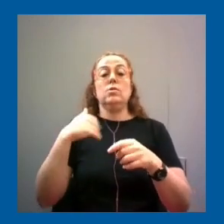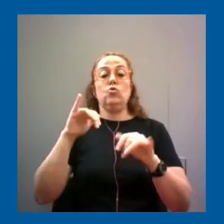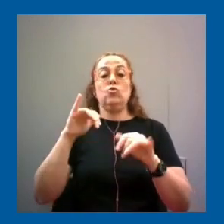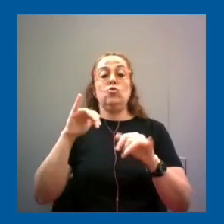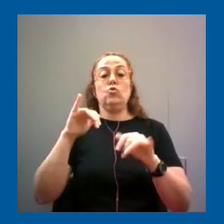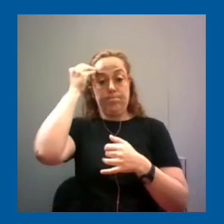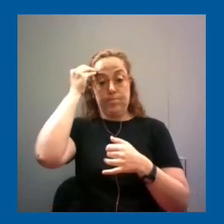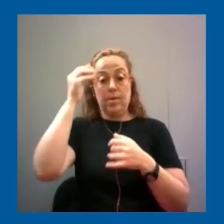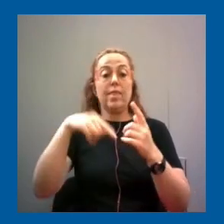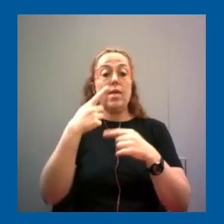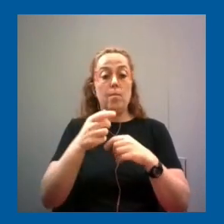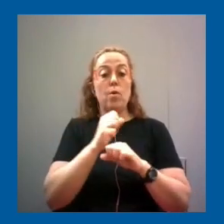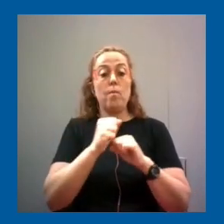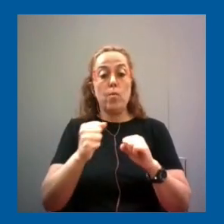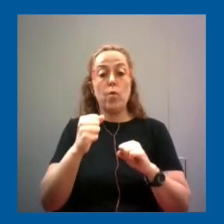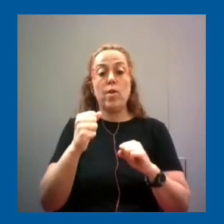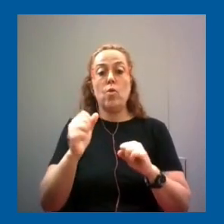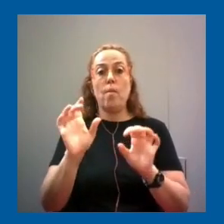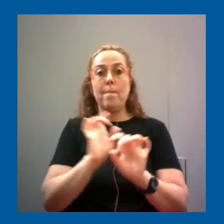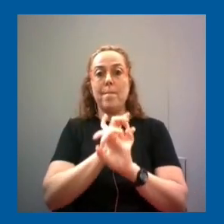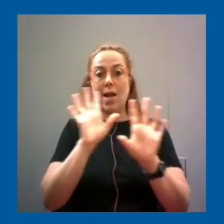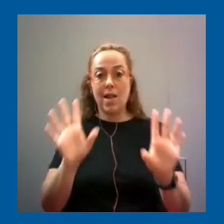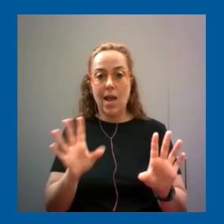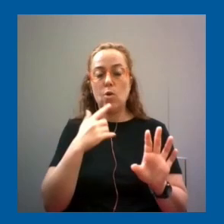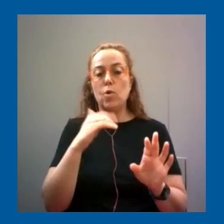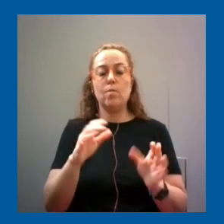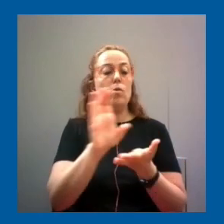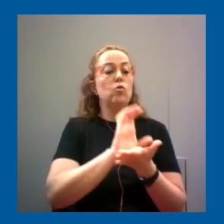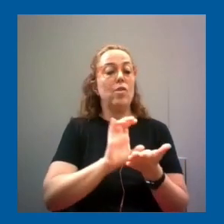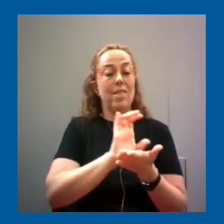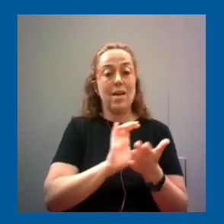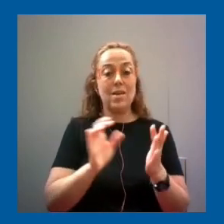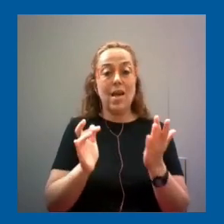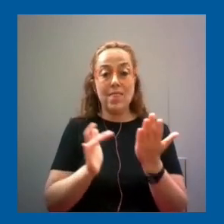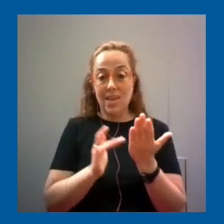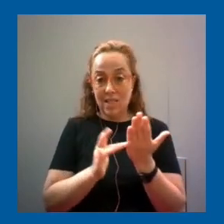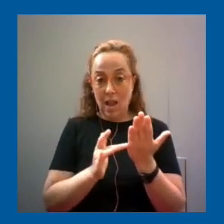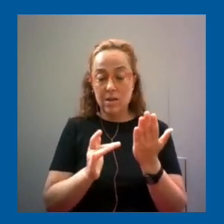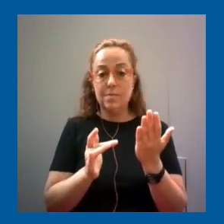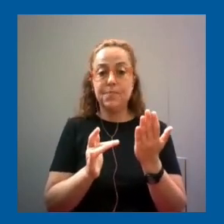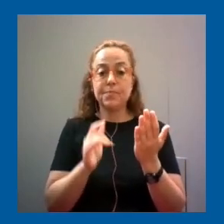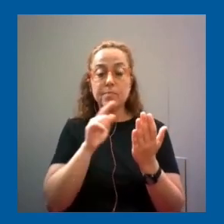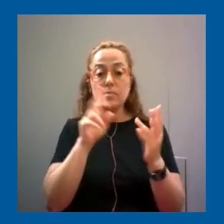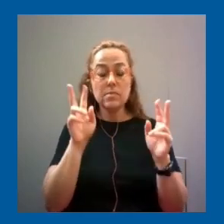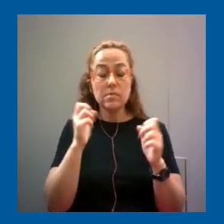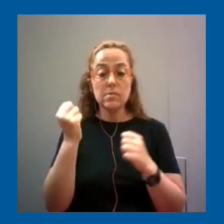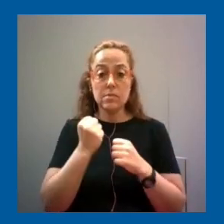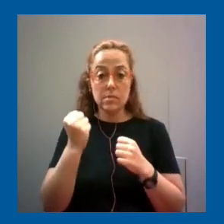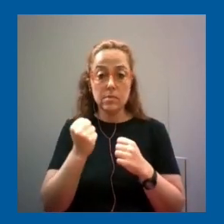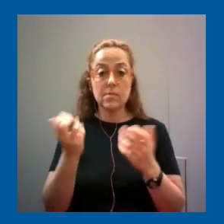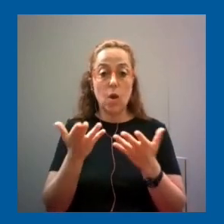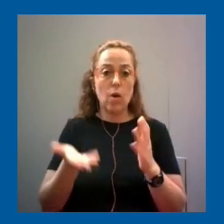áreas que les comentaba al principio, como la ciudadanía digital, que son temas muy importantes y que cada vez son más importantes.